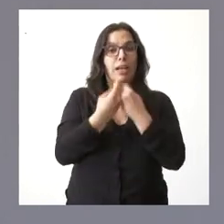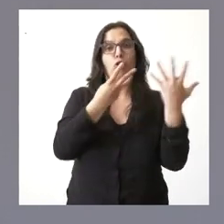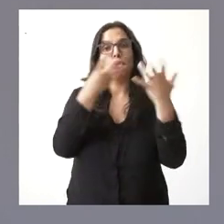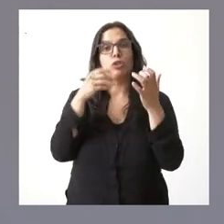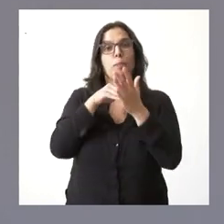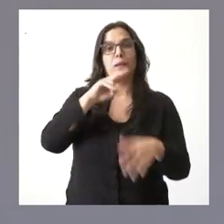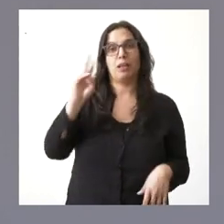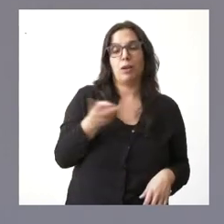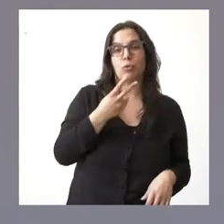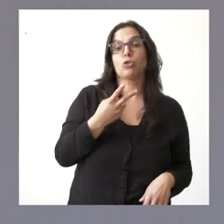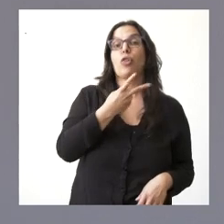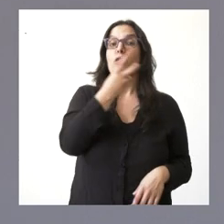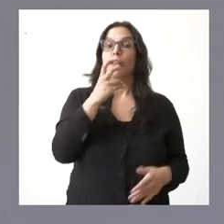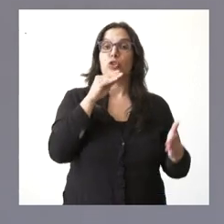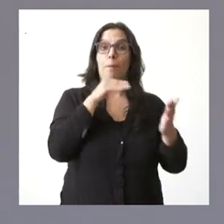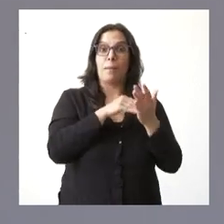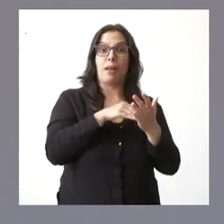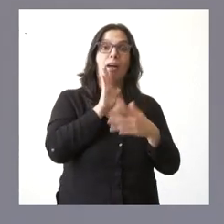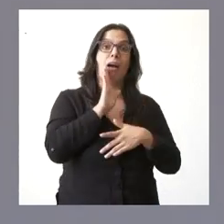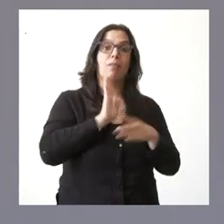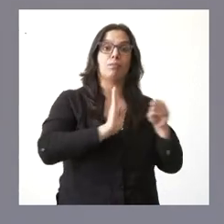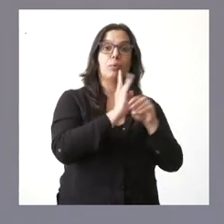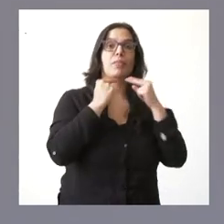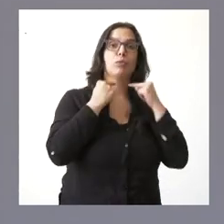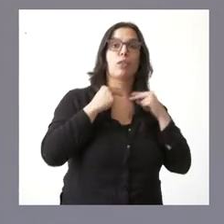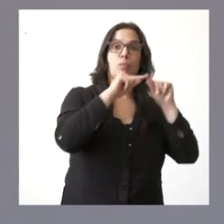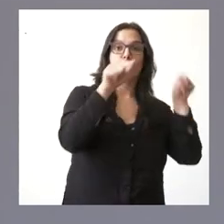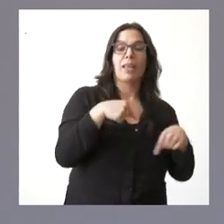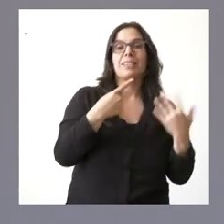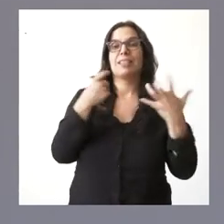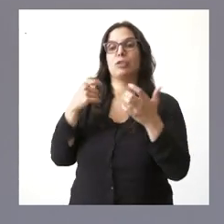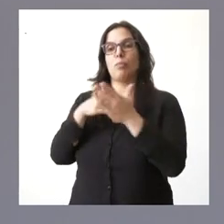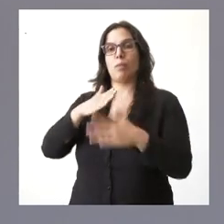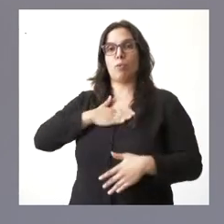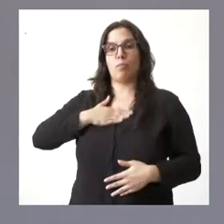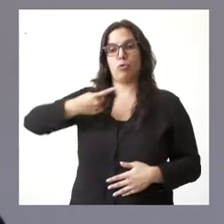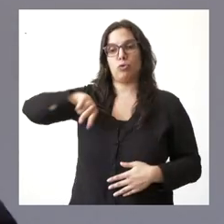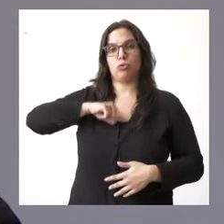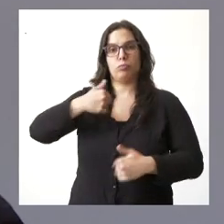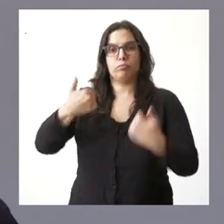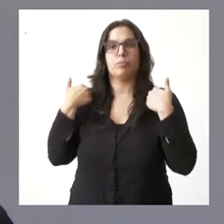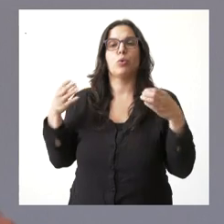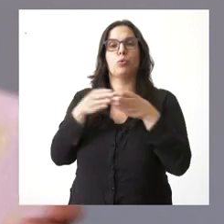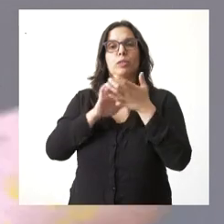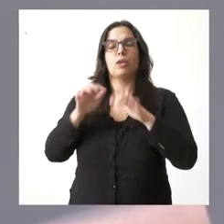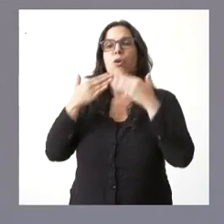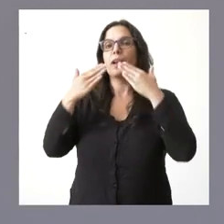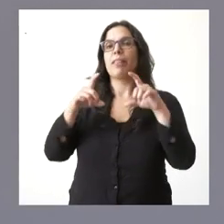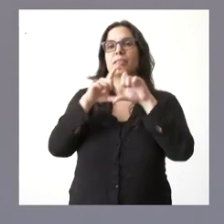euros, 200.000 que otorgamos a la Diputación Provincial, 600.000 que realizará la Junta de Castilla y León a través de la empresa pública